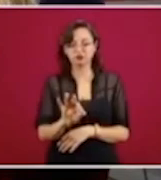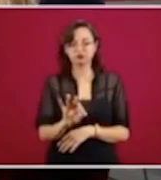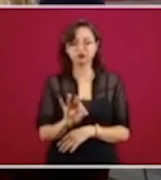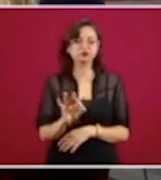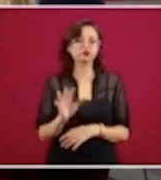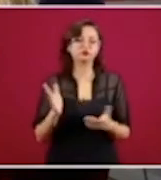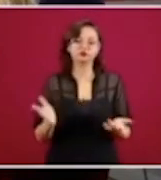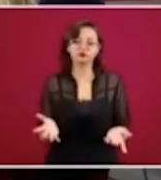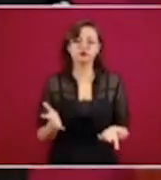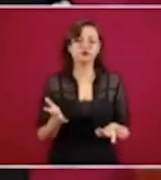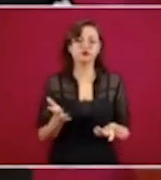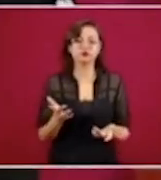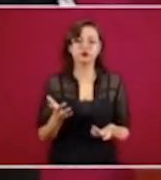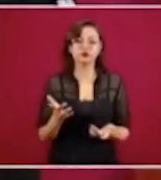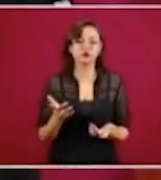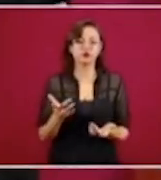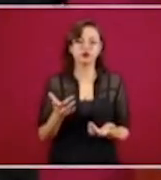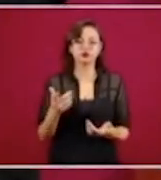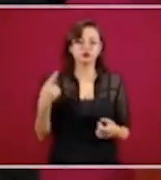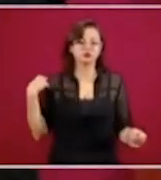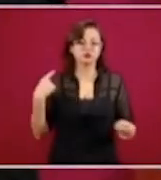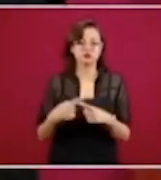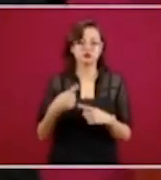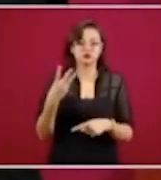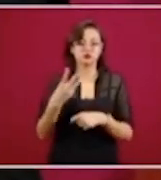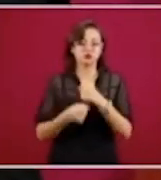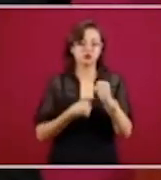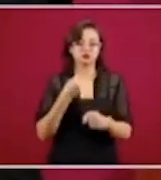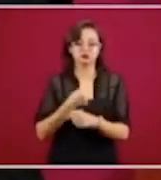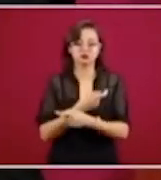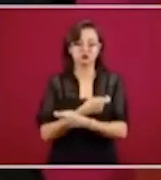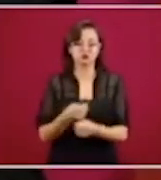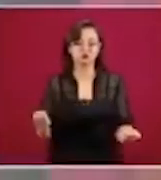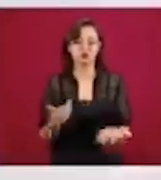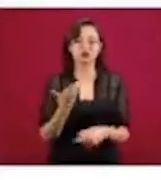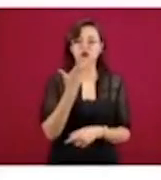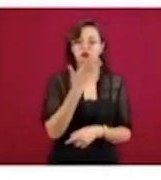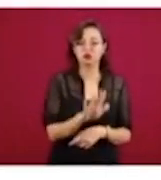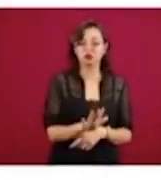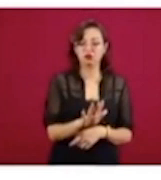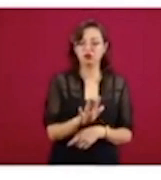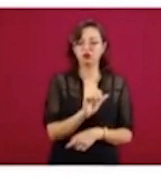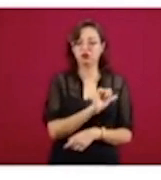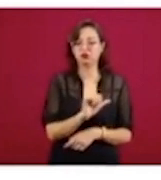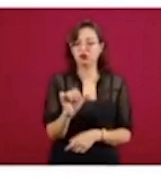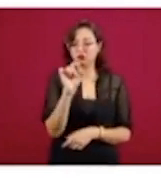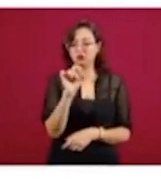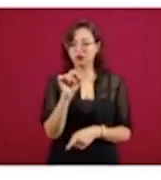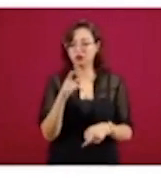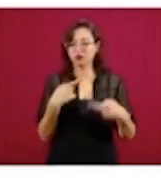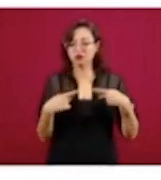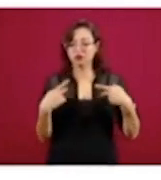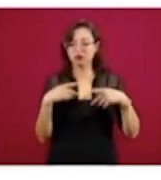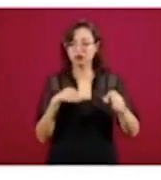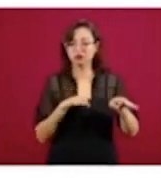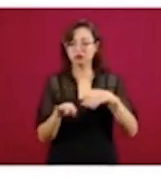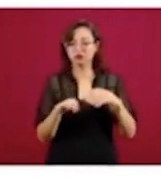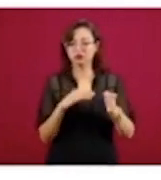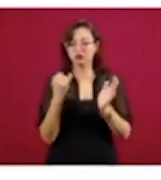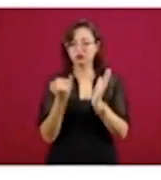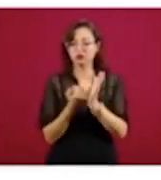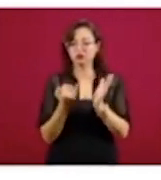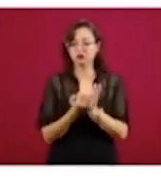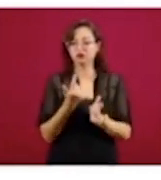como se ha dicho, distribuido a esos tres años, de más de 10 a 20 trabajadores una